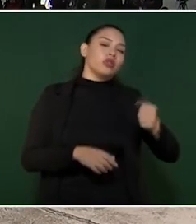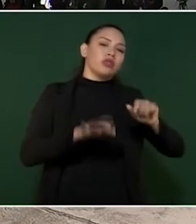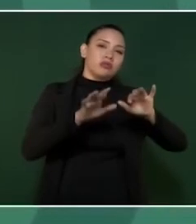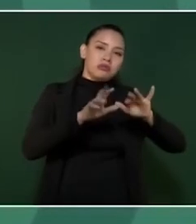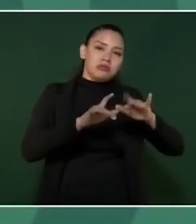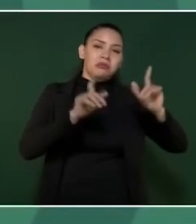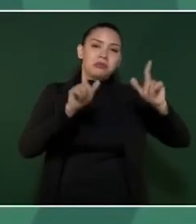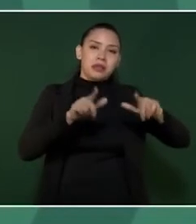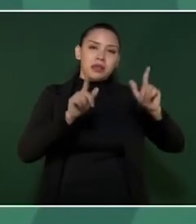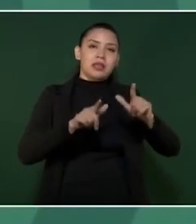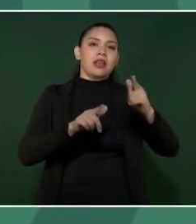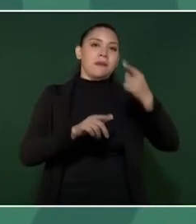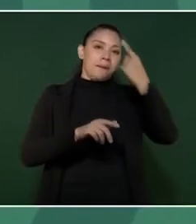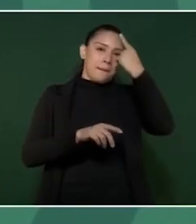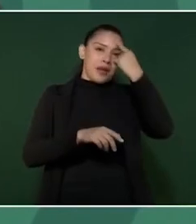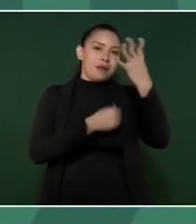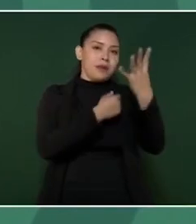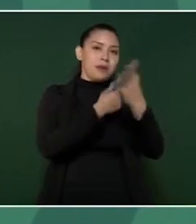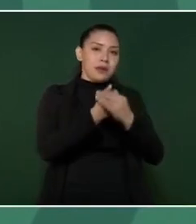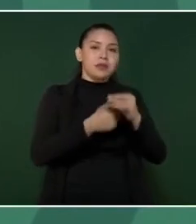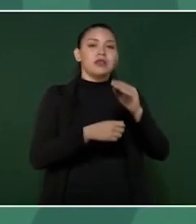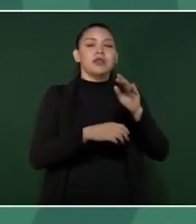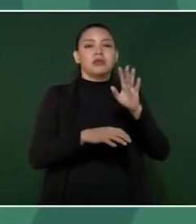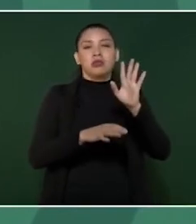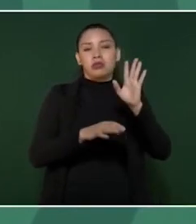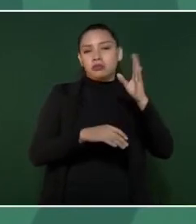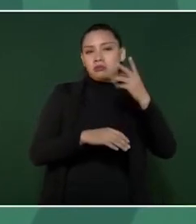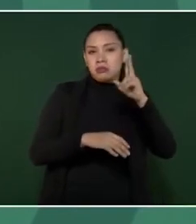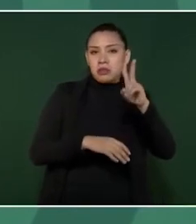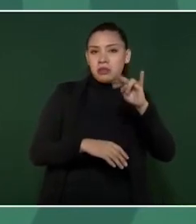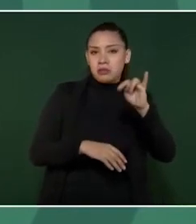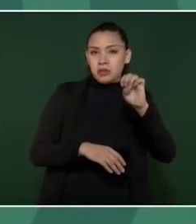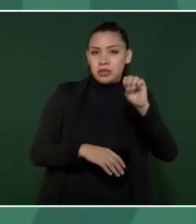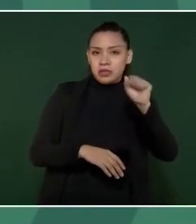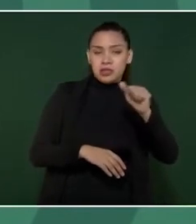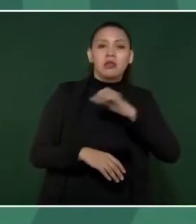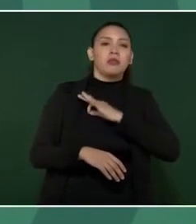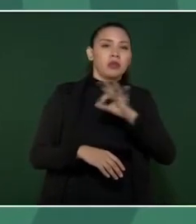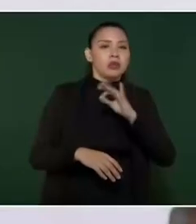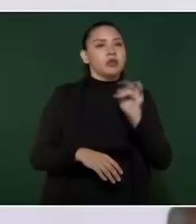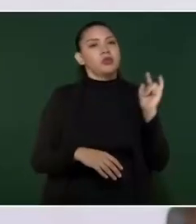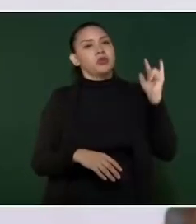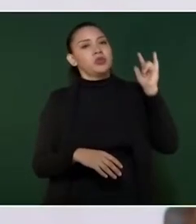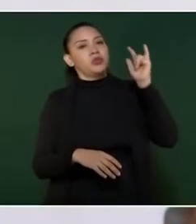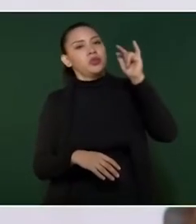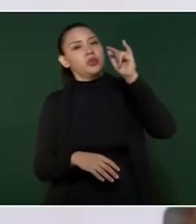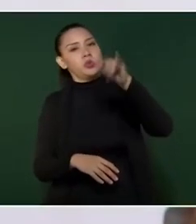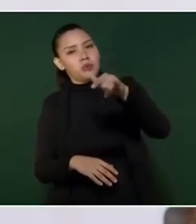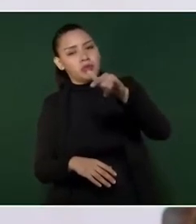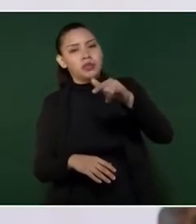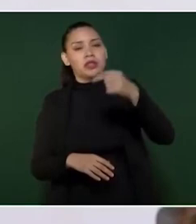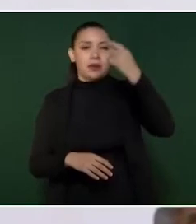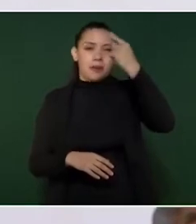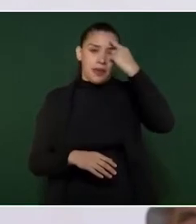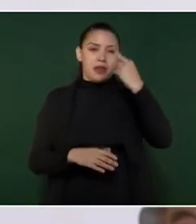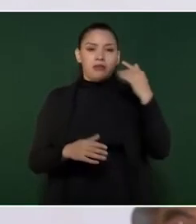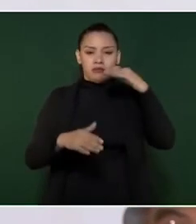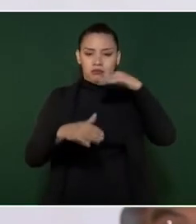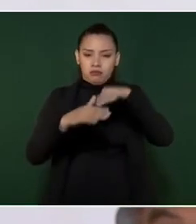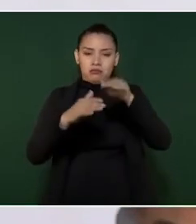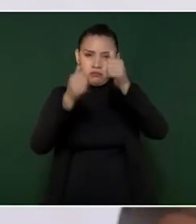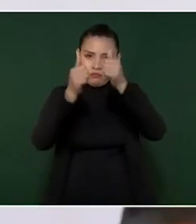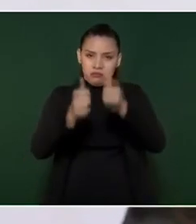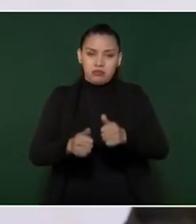si el gobierno de Estados Unidos te lo autoriza, llegas a Estados Unidos directamente en avión y entras a Estados Unidos